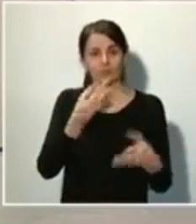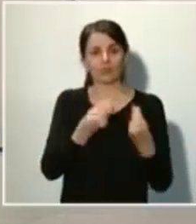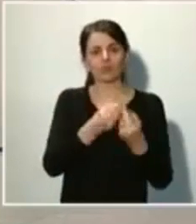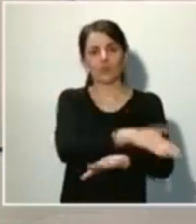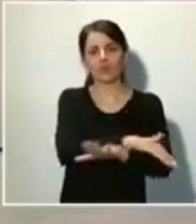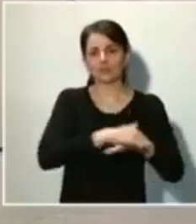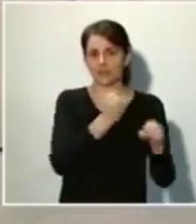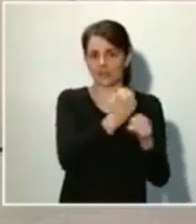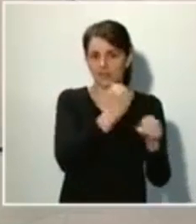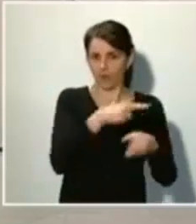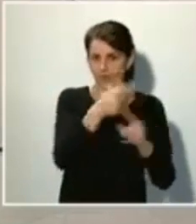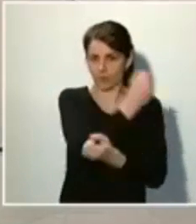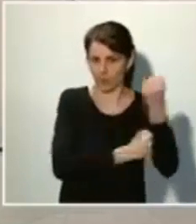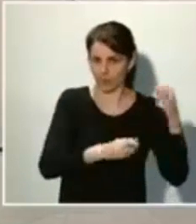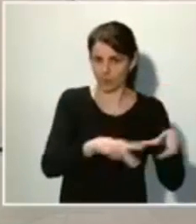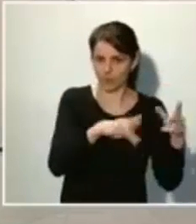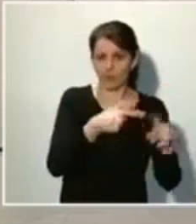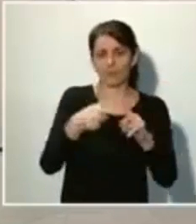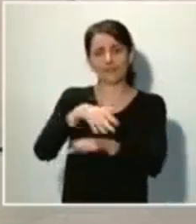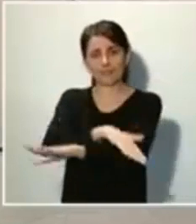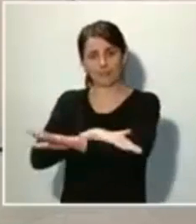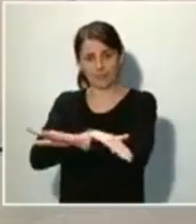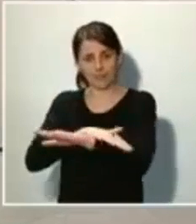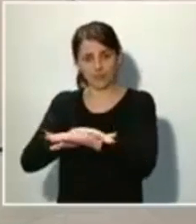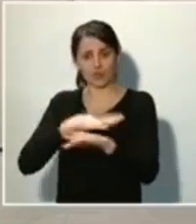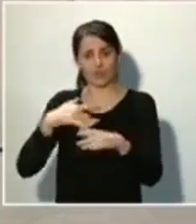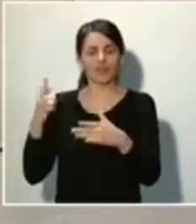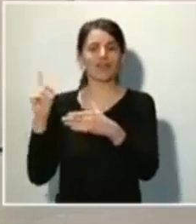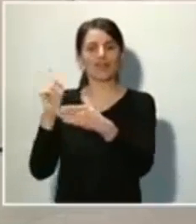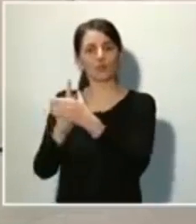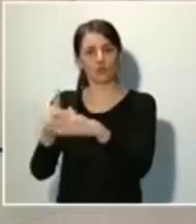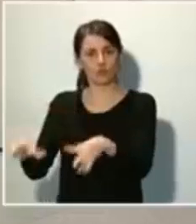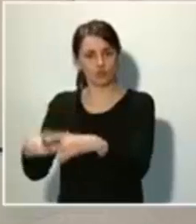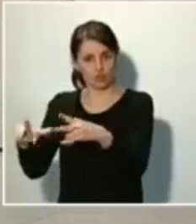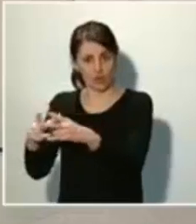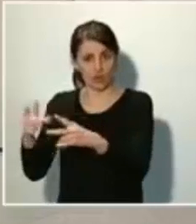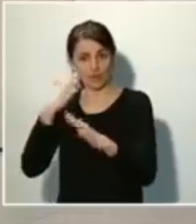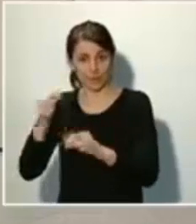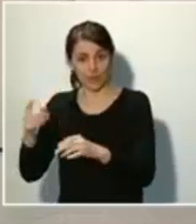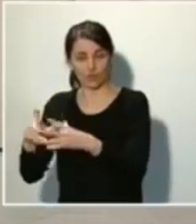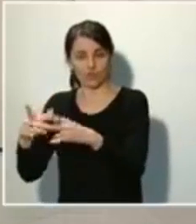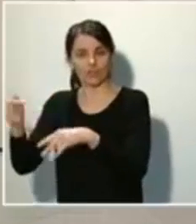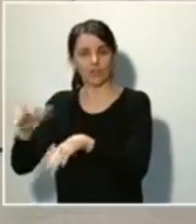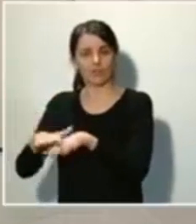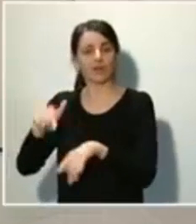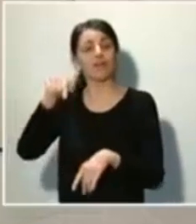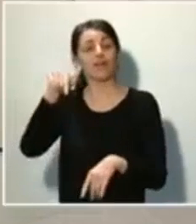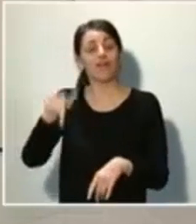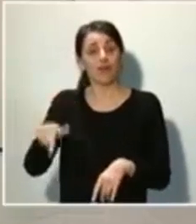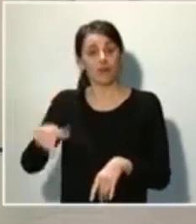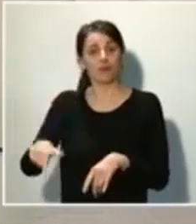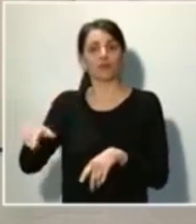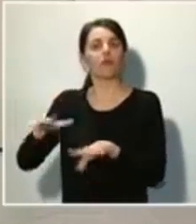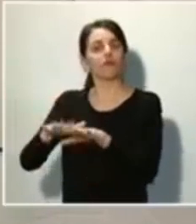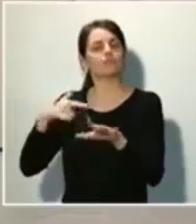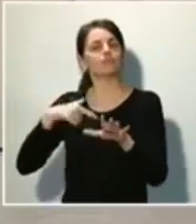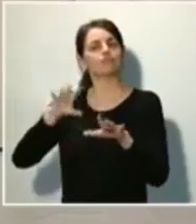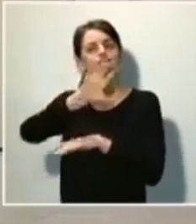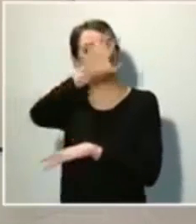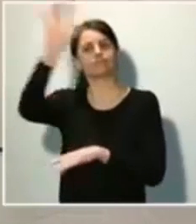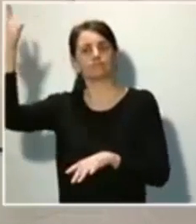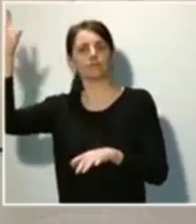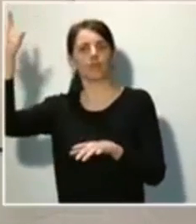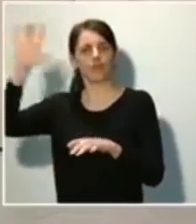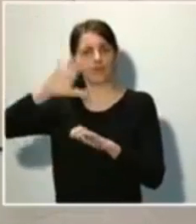y al ministro de Seguridad Social e Inclusión una reunión con todos los ministros de Trabajo y Asuntos Sociales de los Estados miembros de la Unión Europea